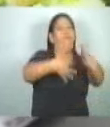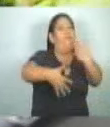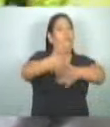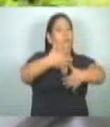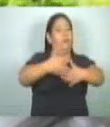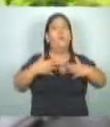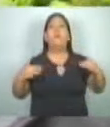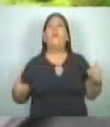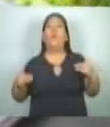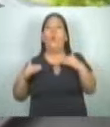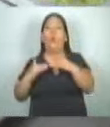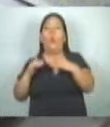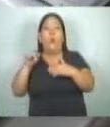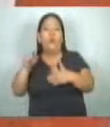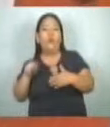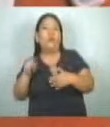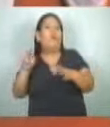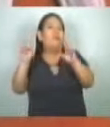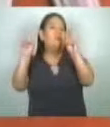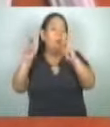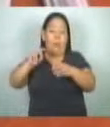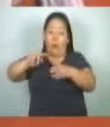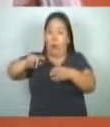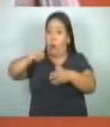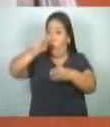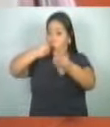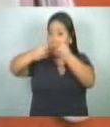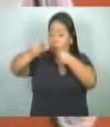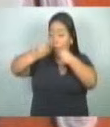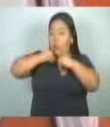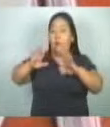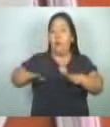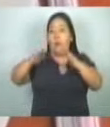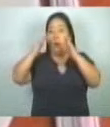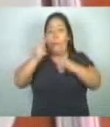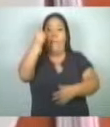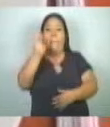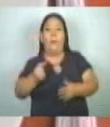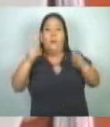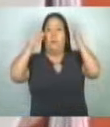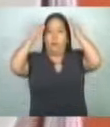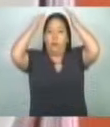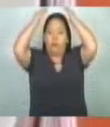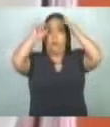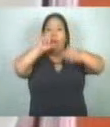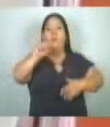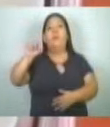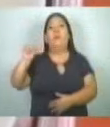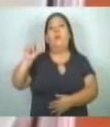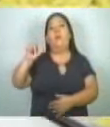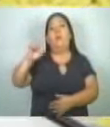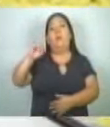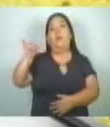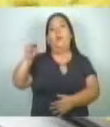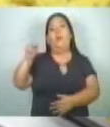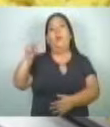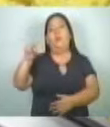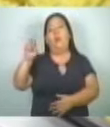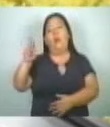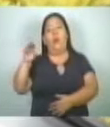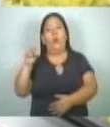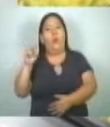sino también por su propuesta gastronómica. Bajo la dirección del chef corporativo Alejandro Rosso, el resort